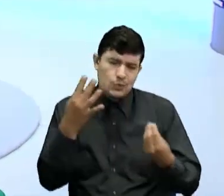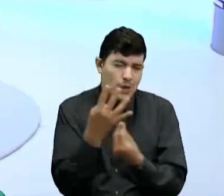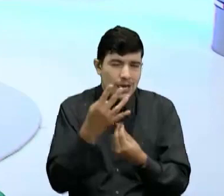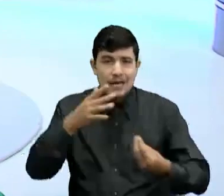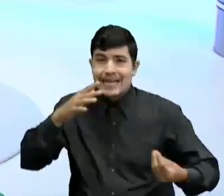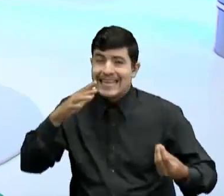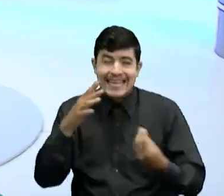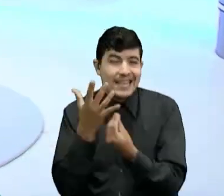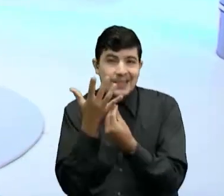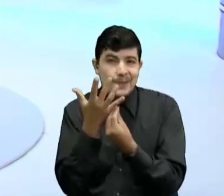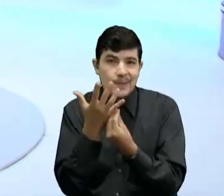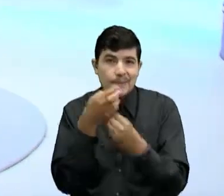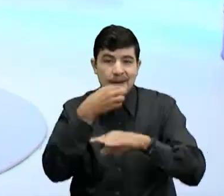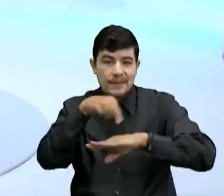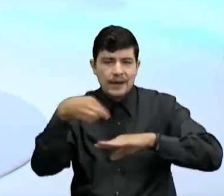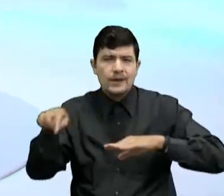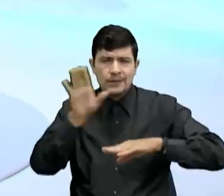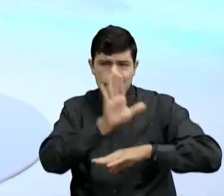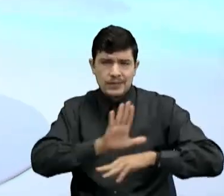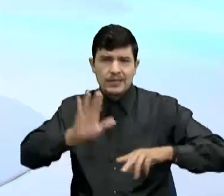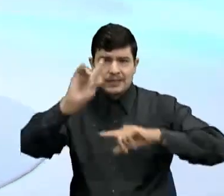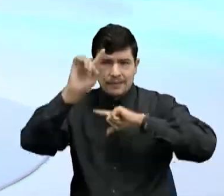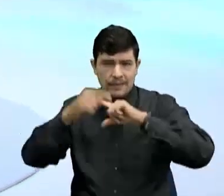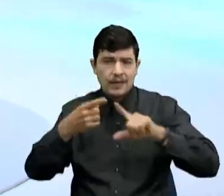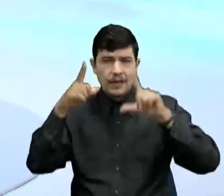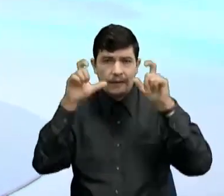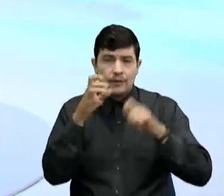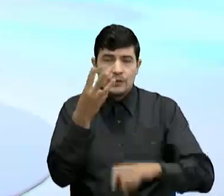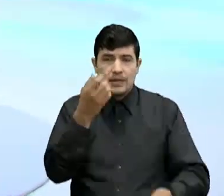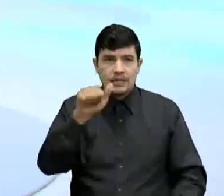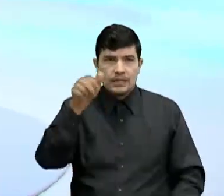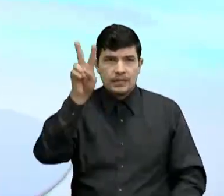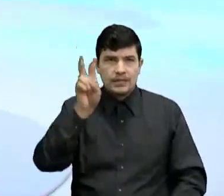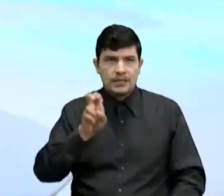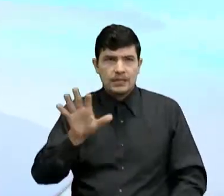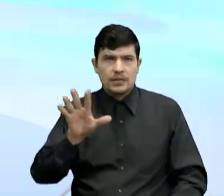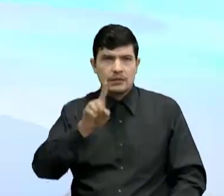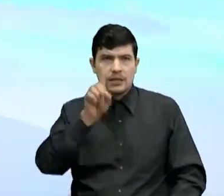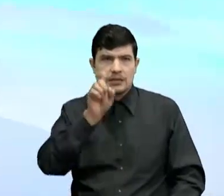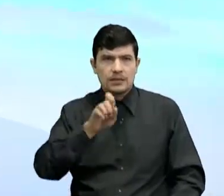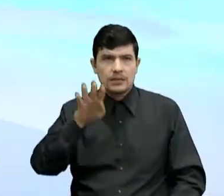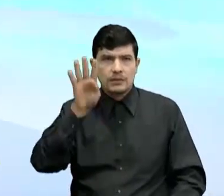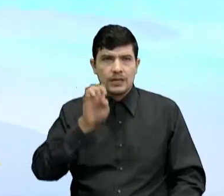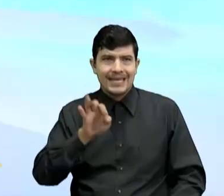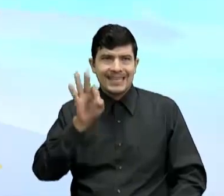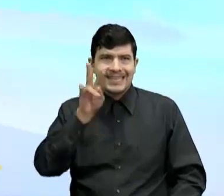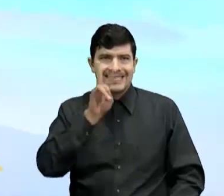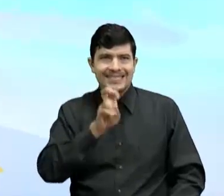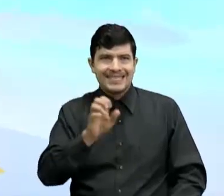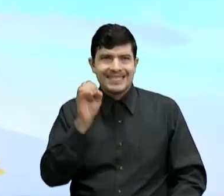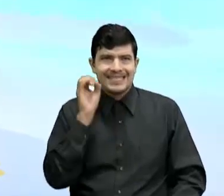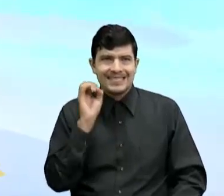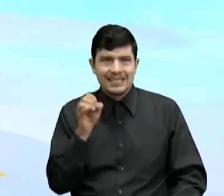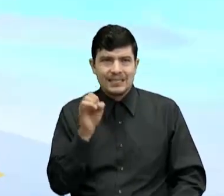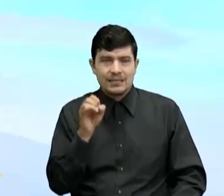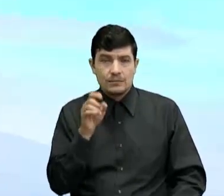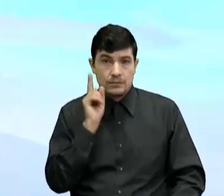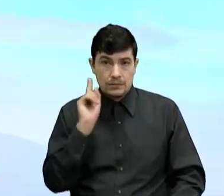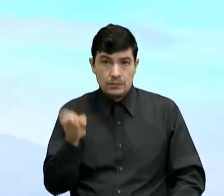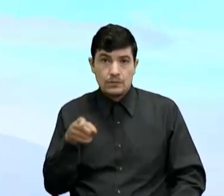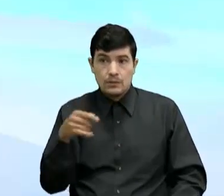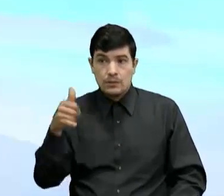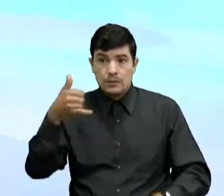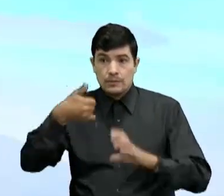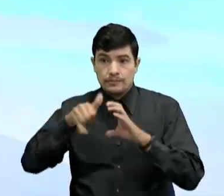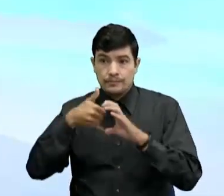Y los de quinto Envíen la fotico Al 317-5169-370 Que es nuestra